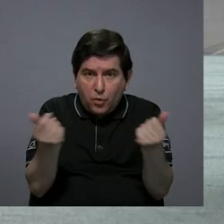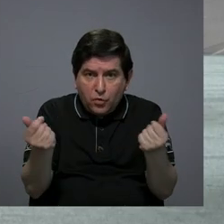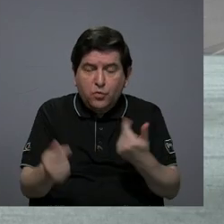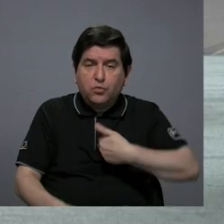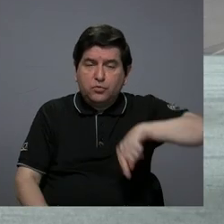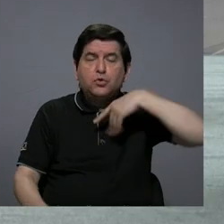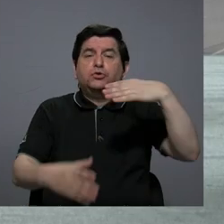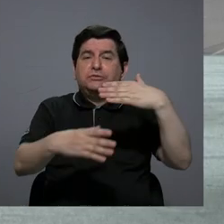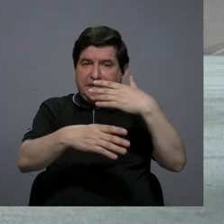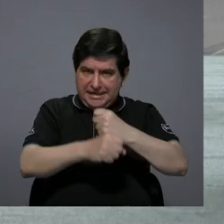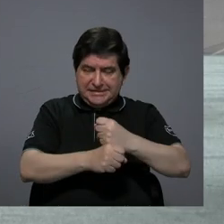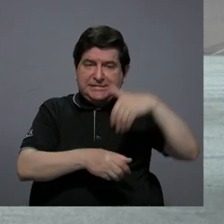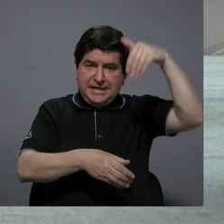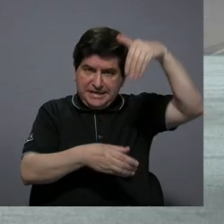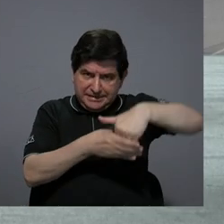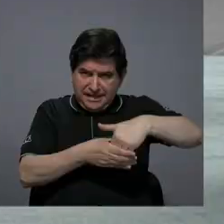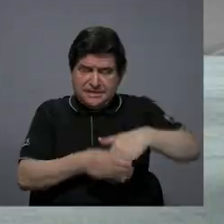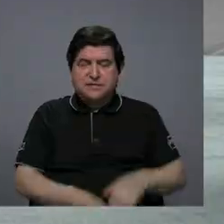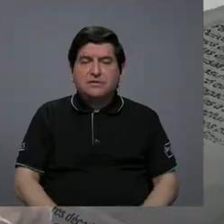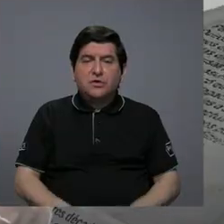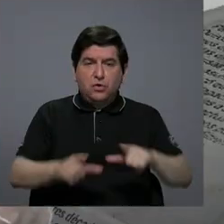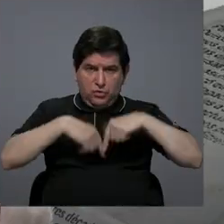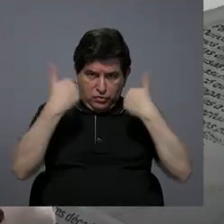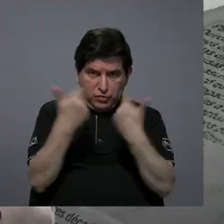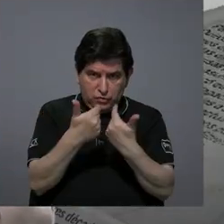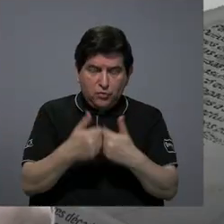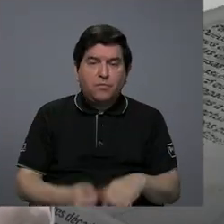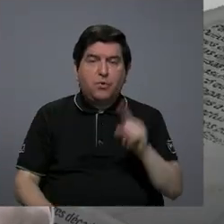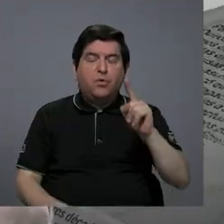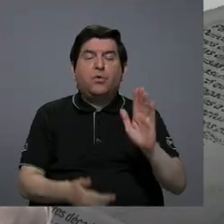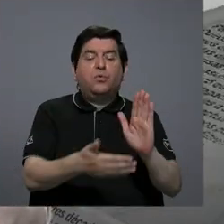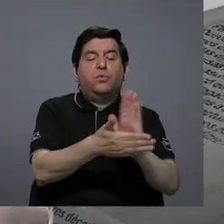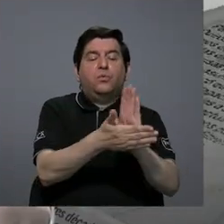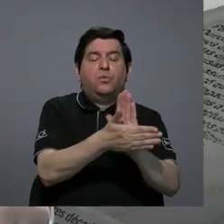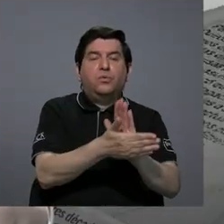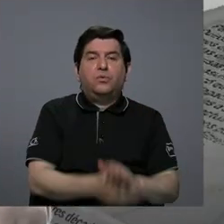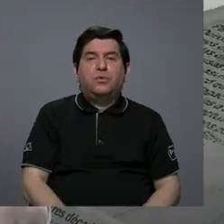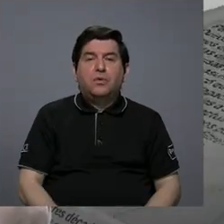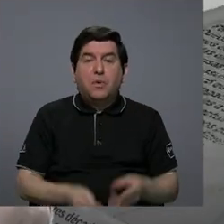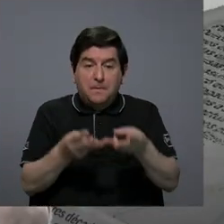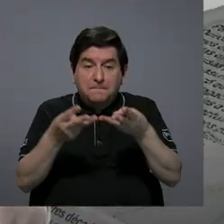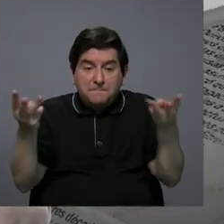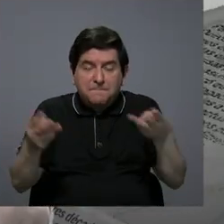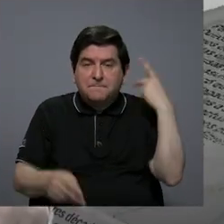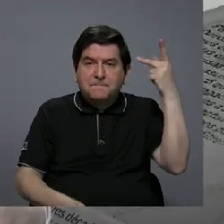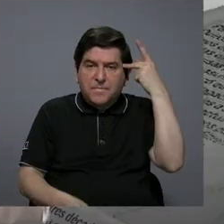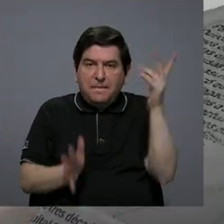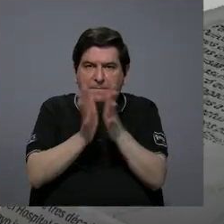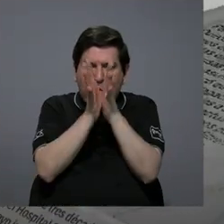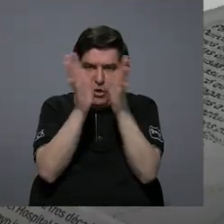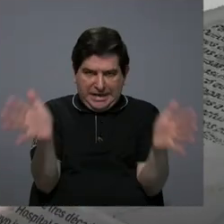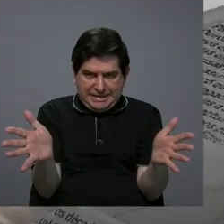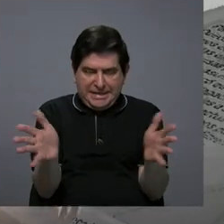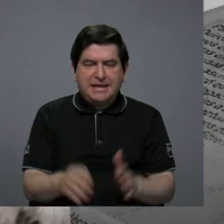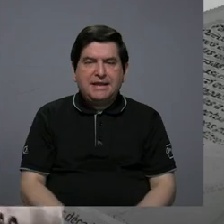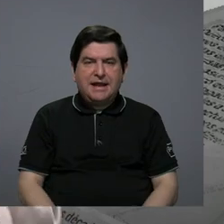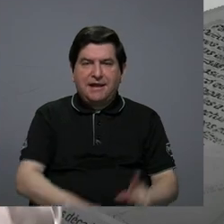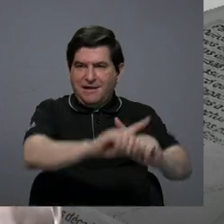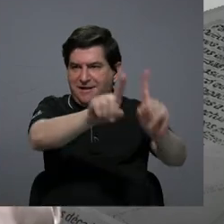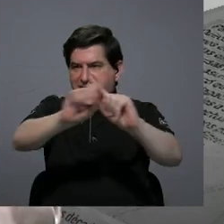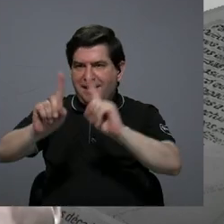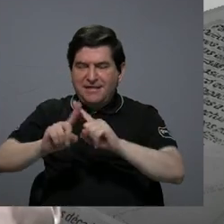elaboramos dentro de esta red es una nota con insumos para políticas públicas hacia